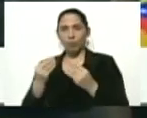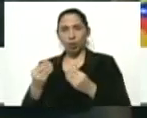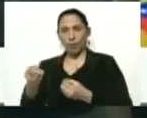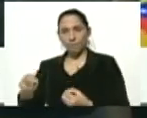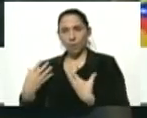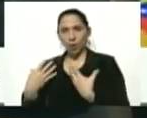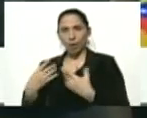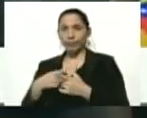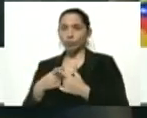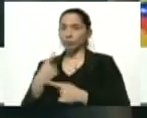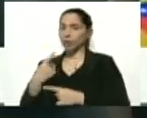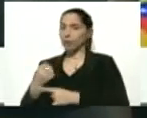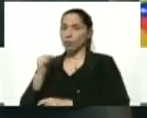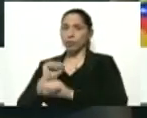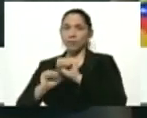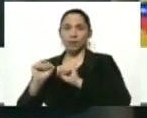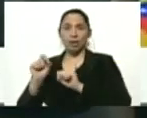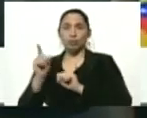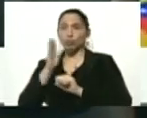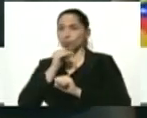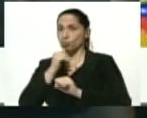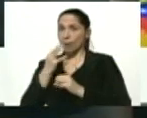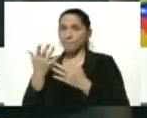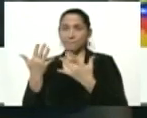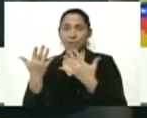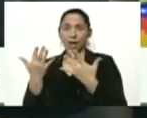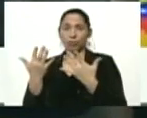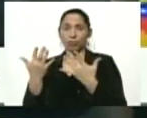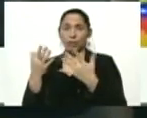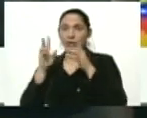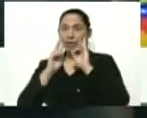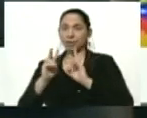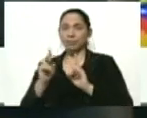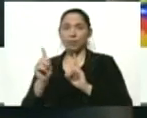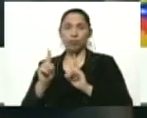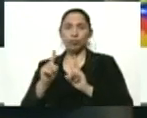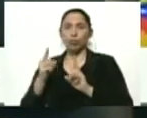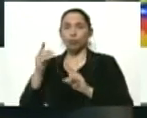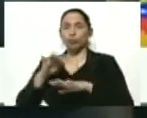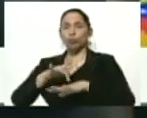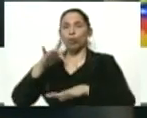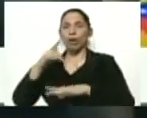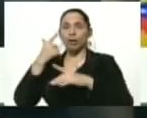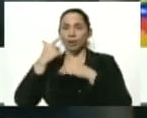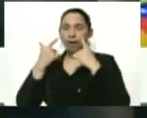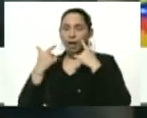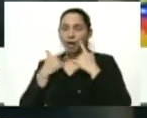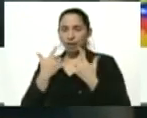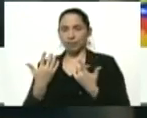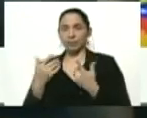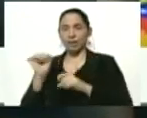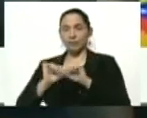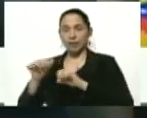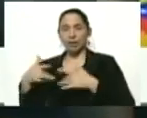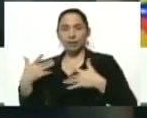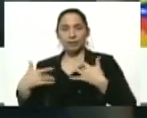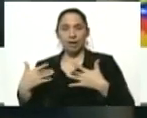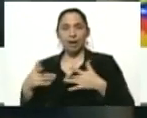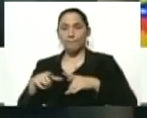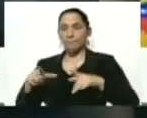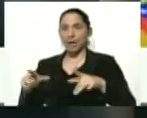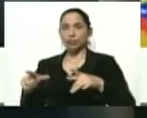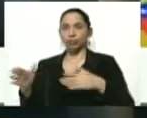contagiarlo. Por lo tanto, debemos evitar, si no tenemos las manos limpias, llevárnoslas a la cara. Evitar actividades en espacios cerrados, sin